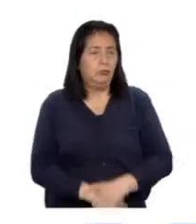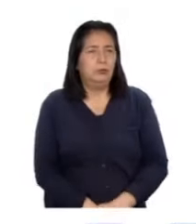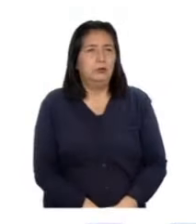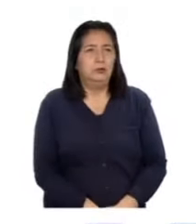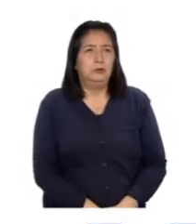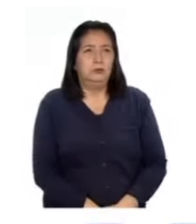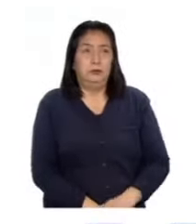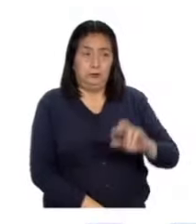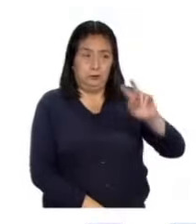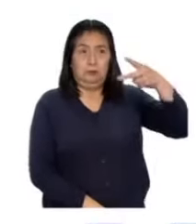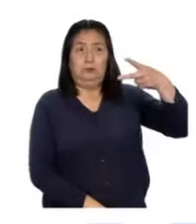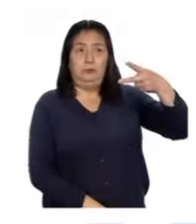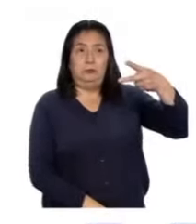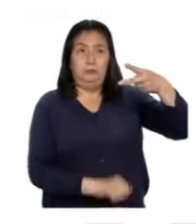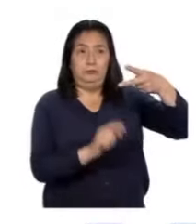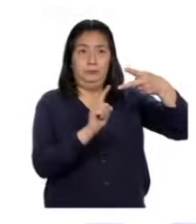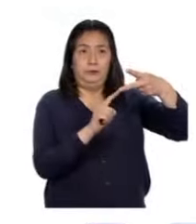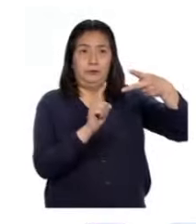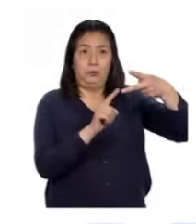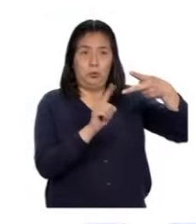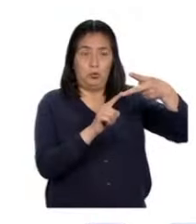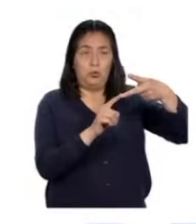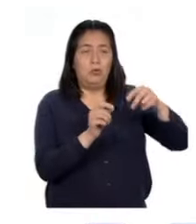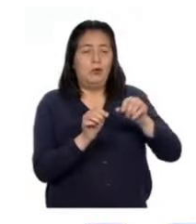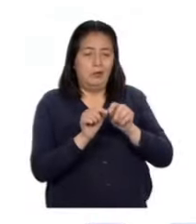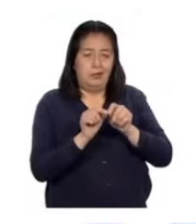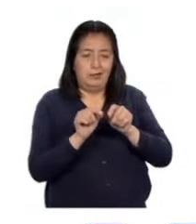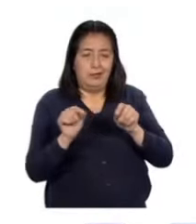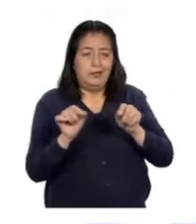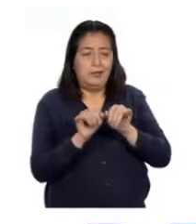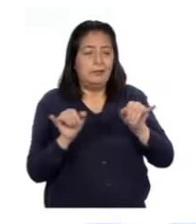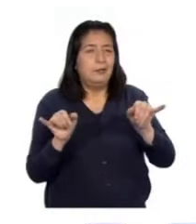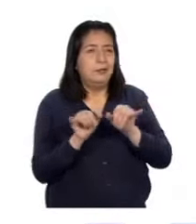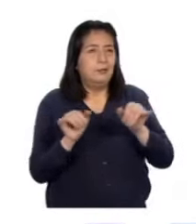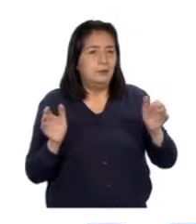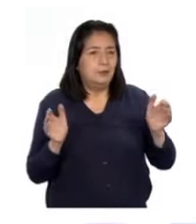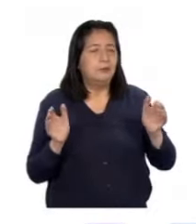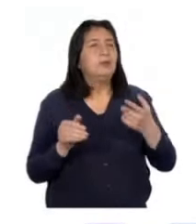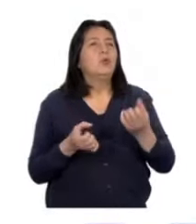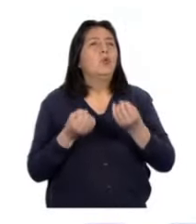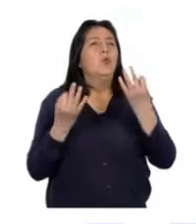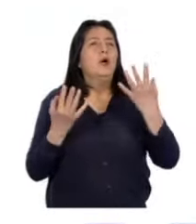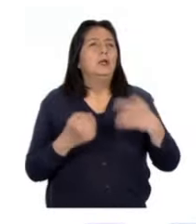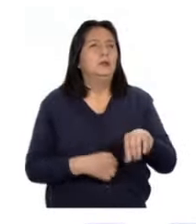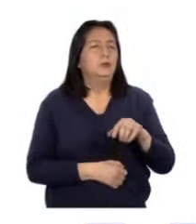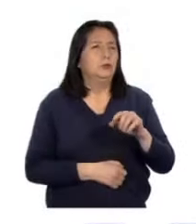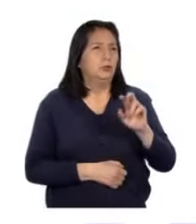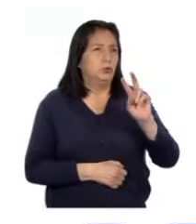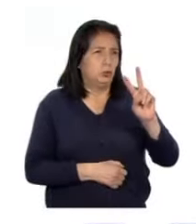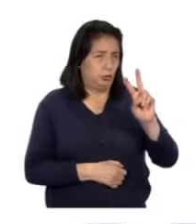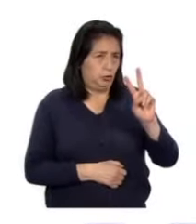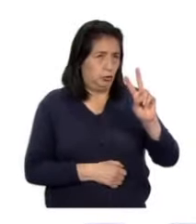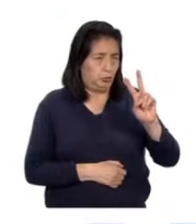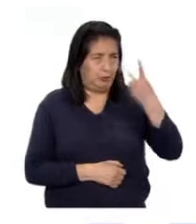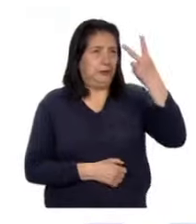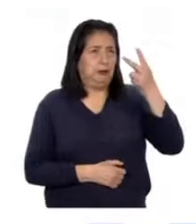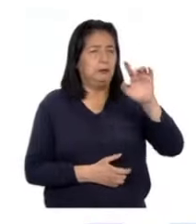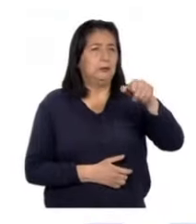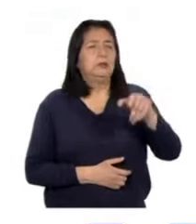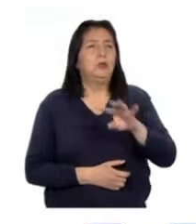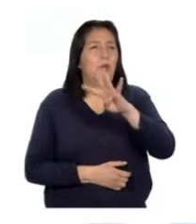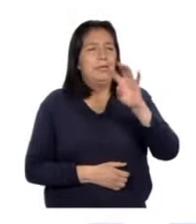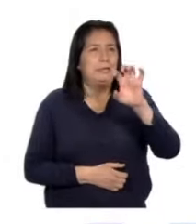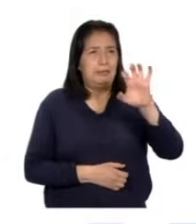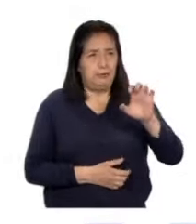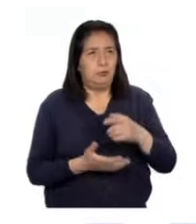En el segundo intento, el diámetro mediría dos veces 40 centímetros, es